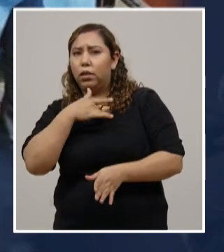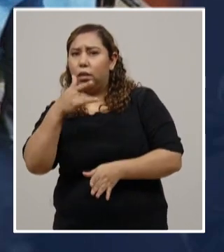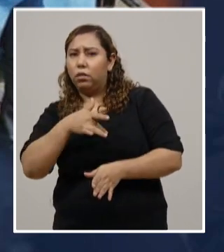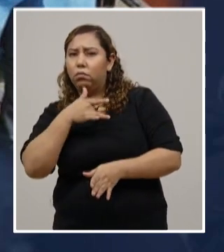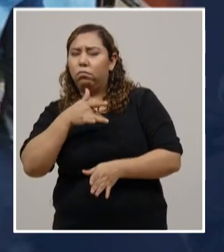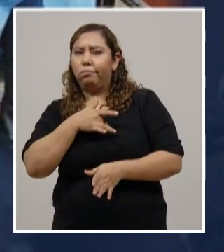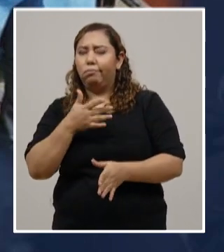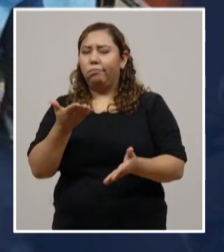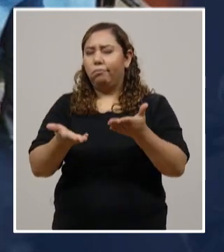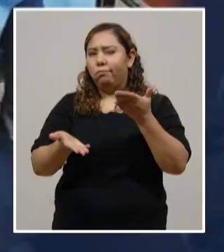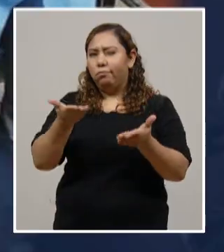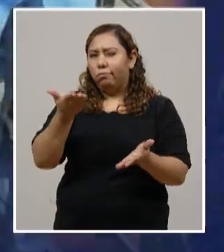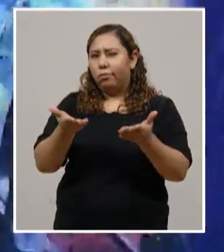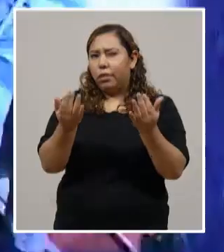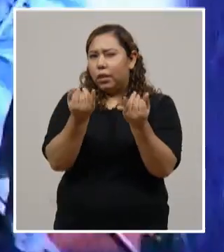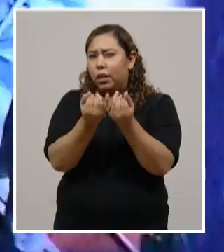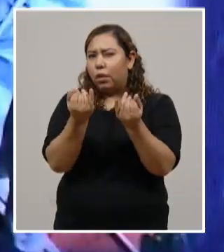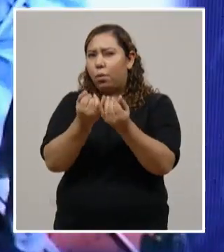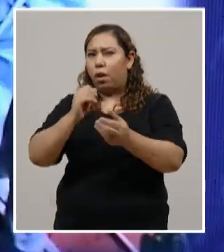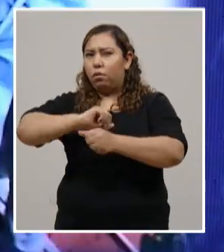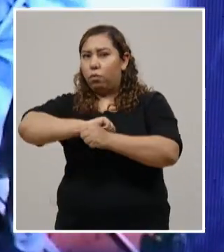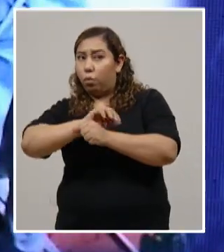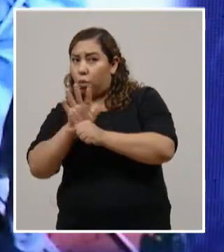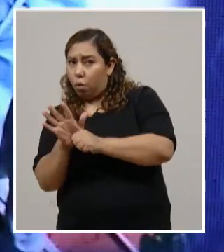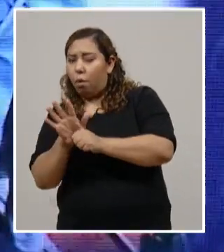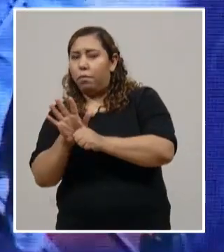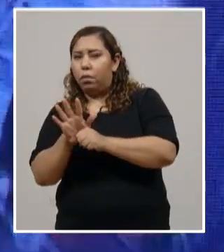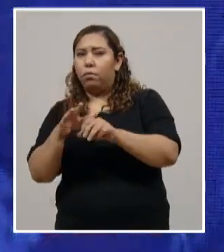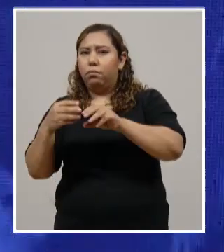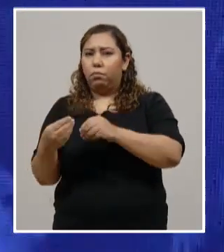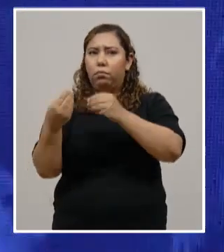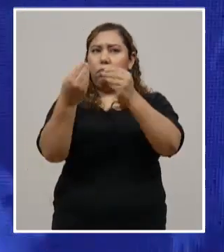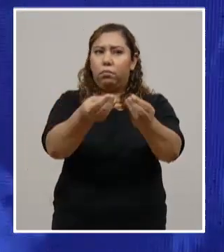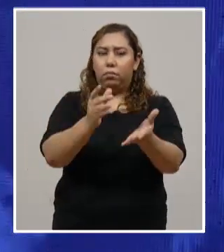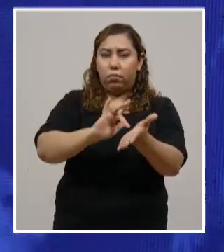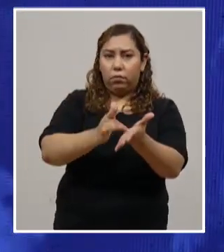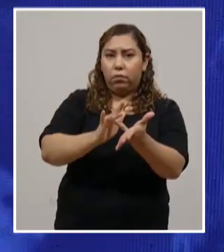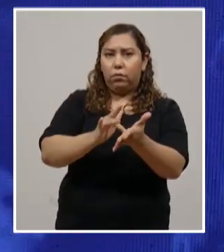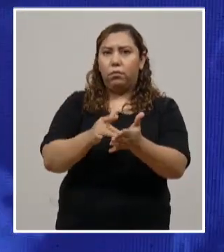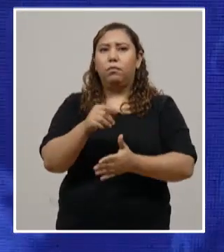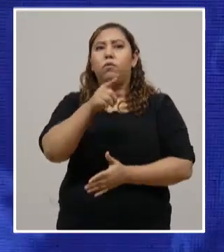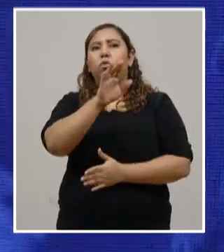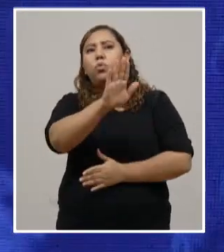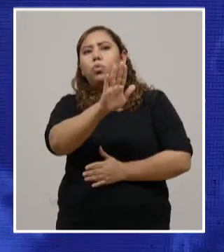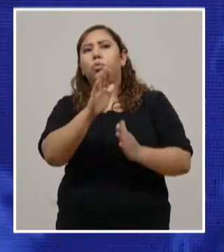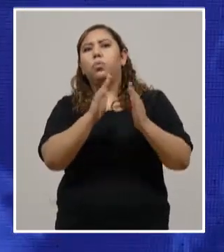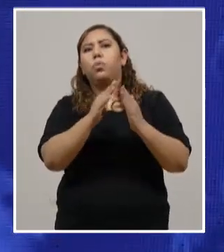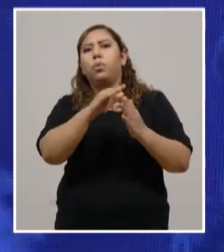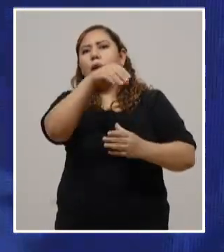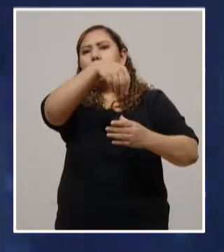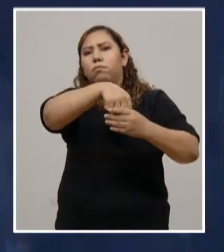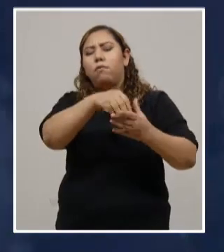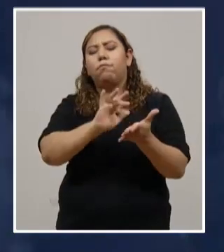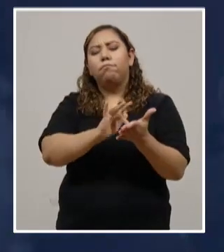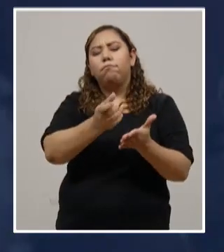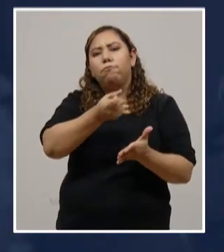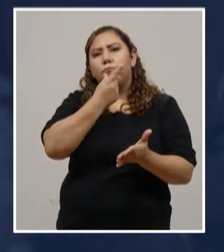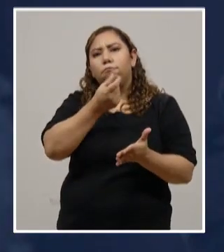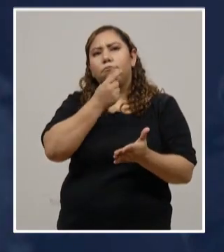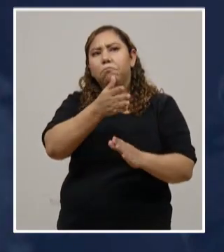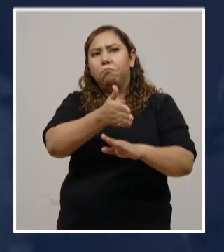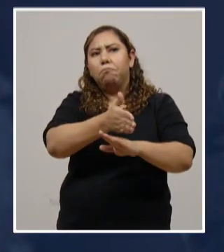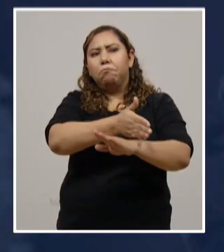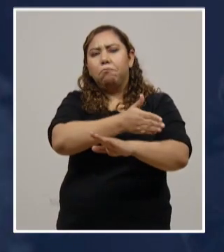similar o muy parecida a lo que es la enfermedad COVID-19 y están siendo tratados ya en sus viviendas. Y para el día de mañana,